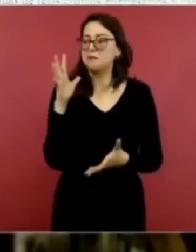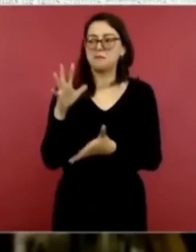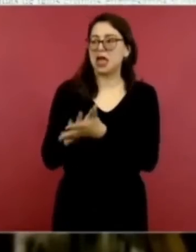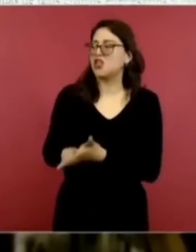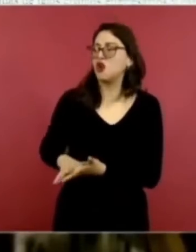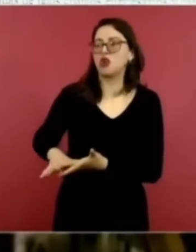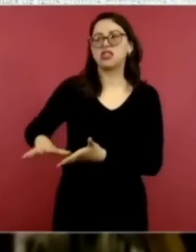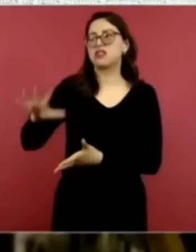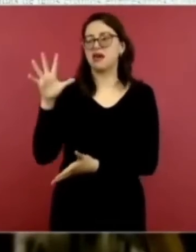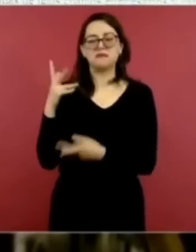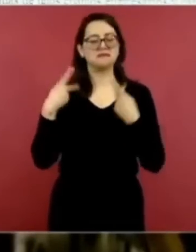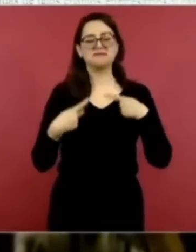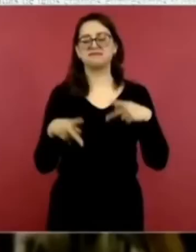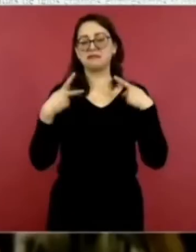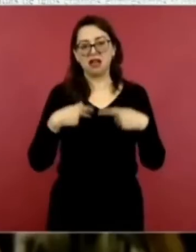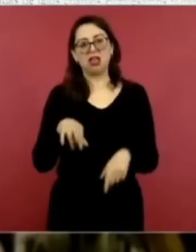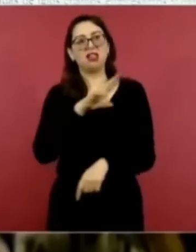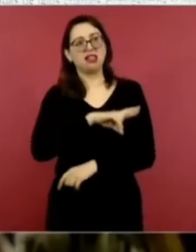colegiaturas